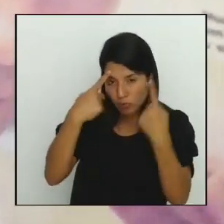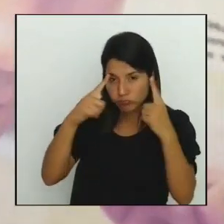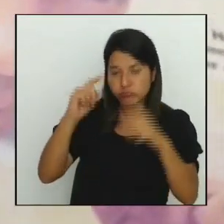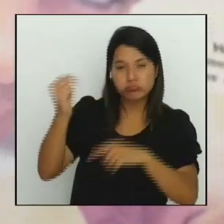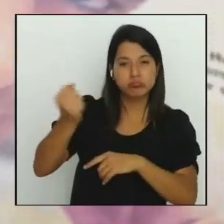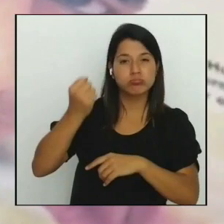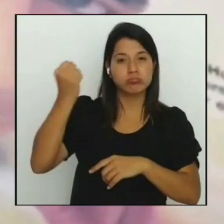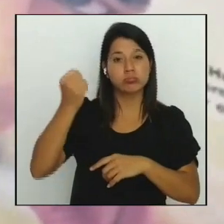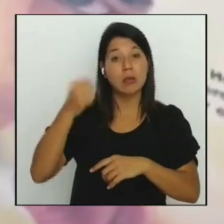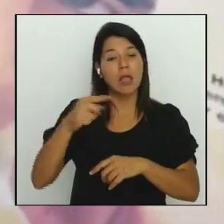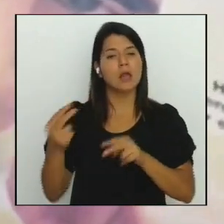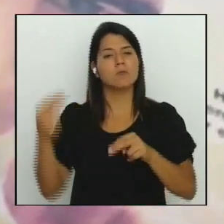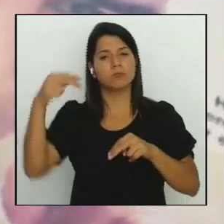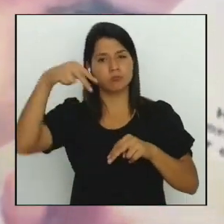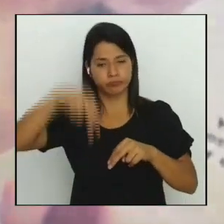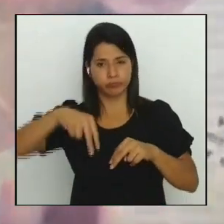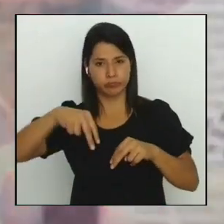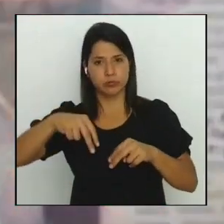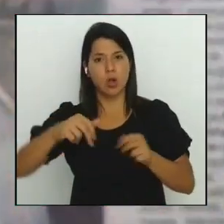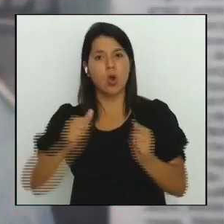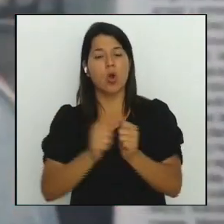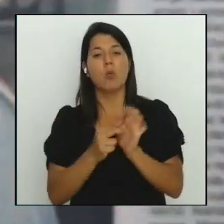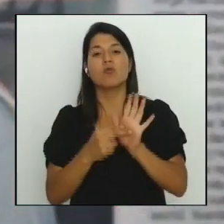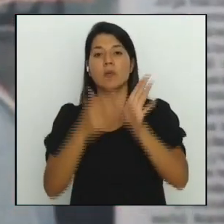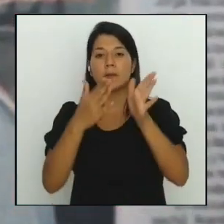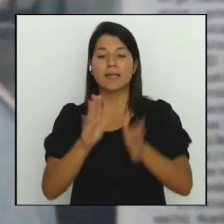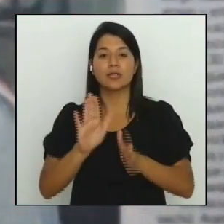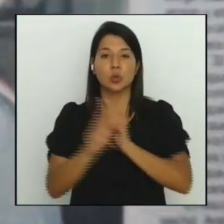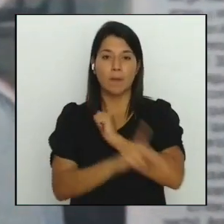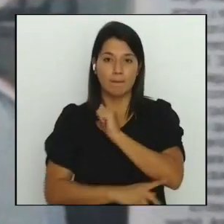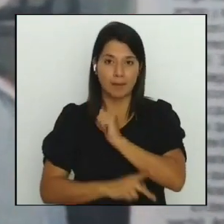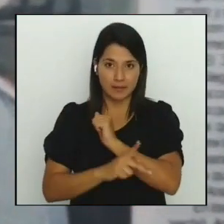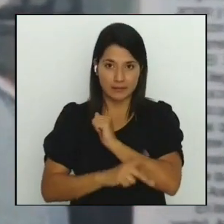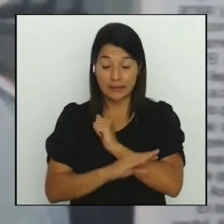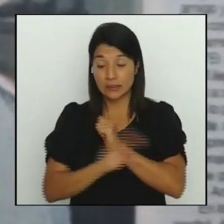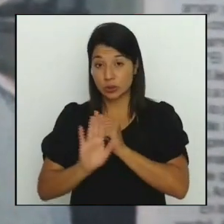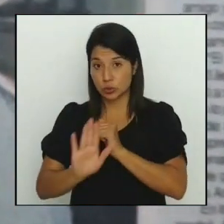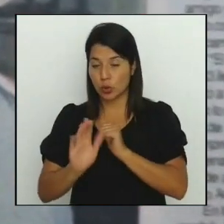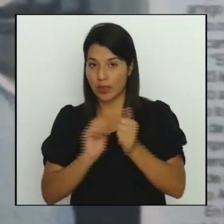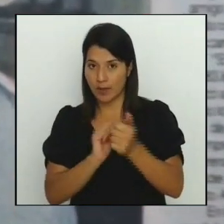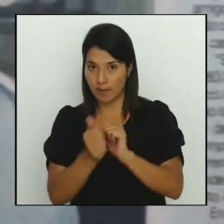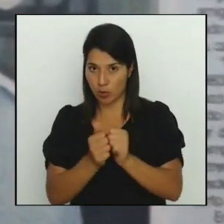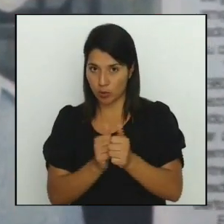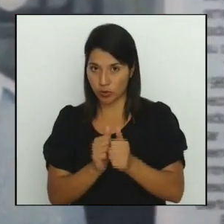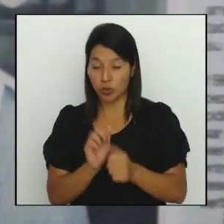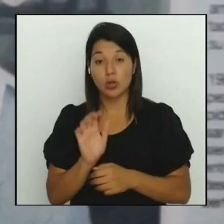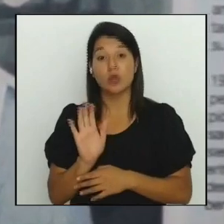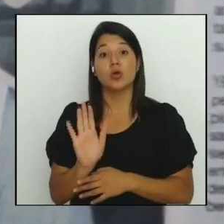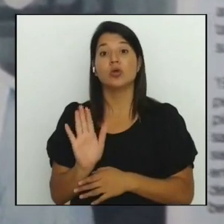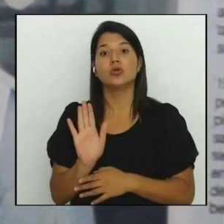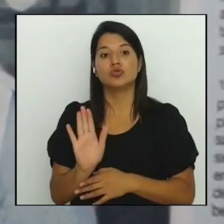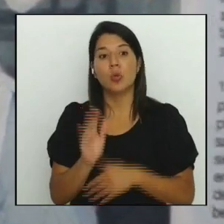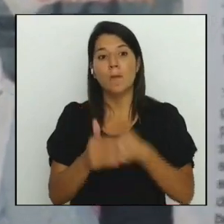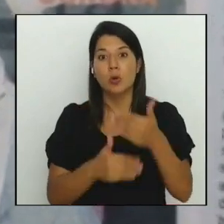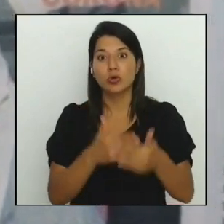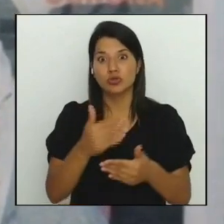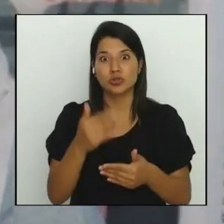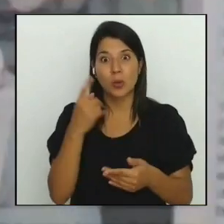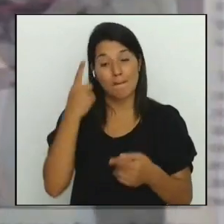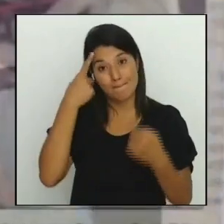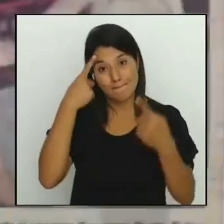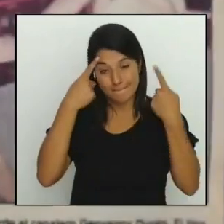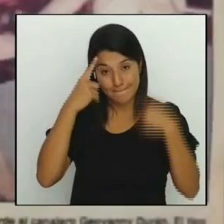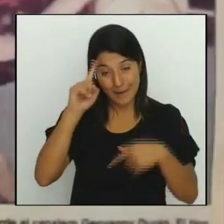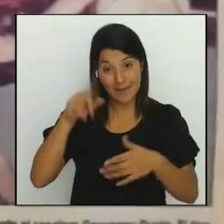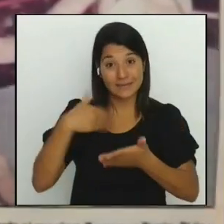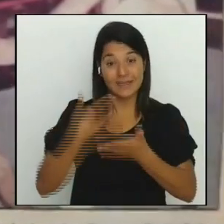ring como el firme embajador de su nación y de su deporte su camino hacia los Juegos Olímpicos no fue fácil proveniente de un entorno